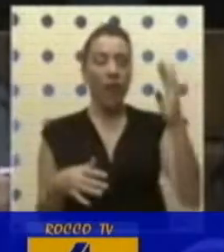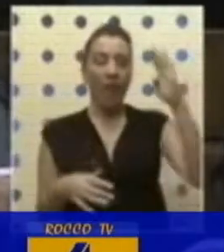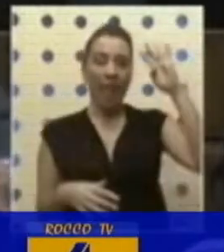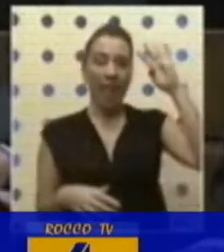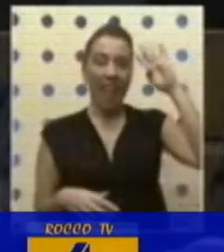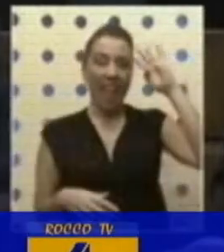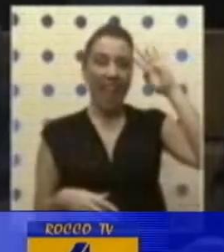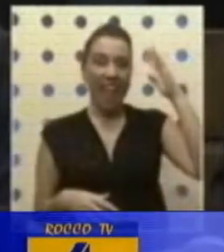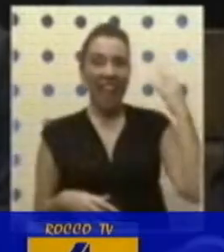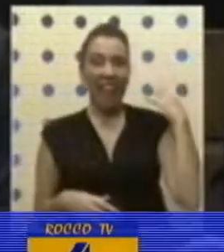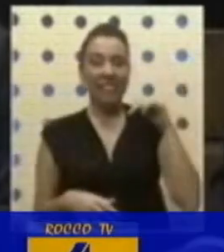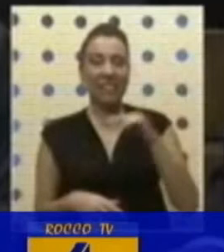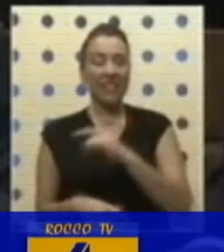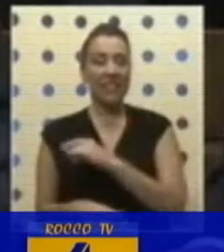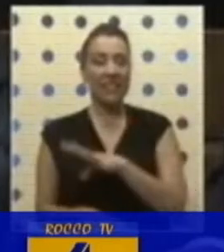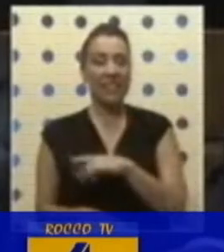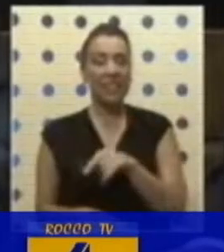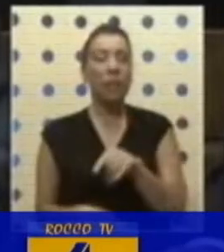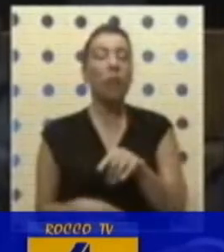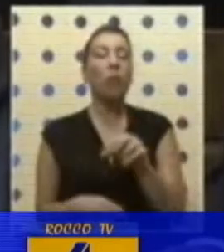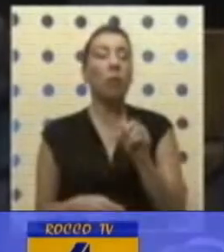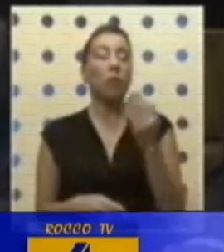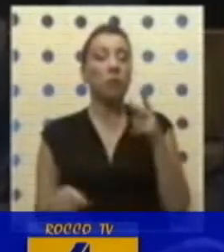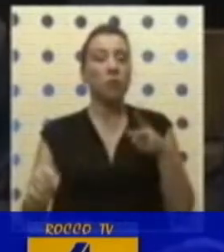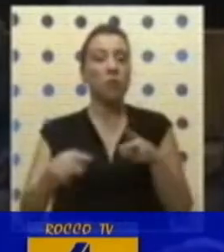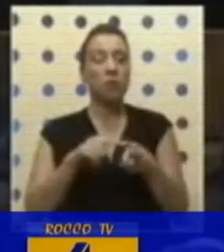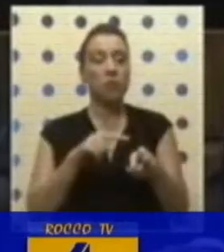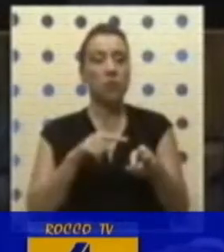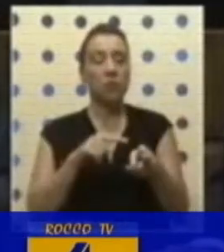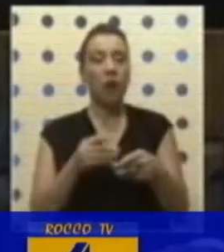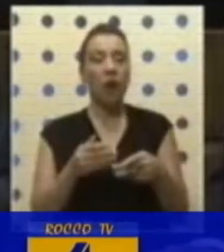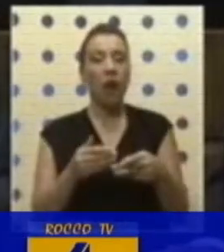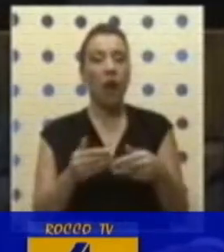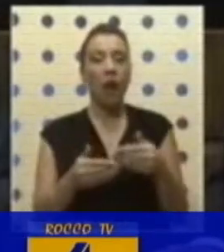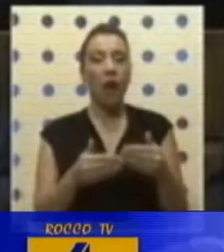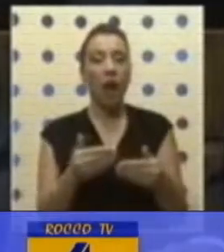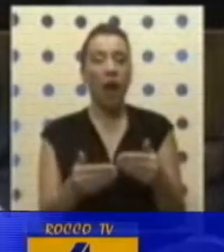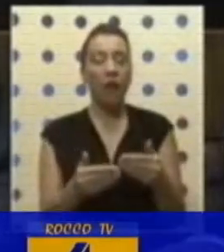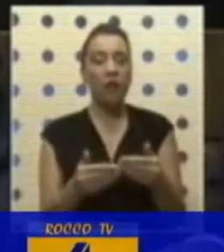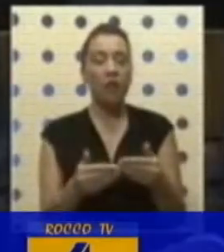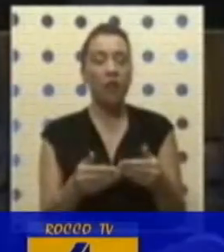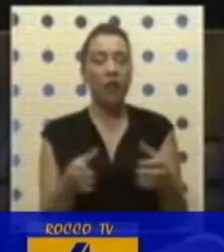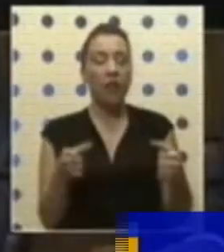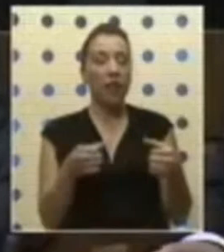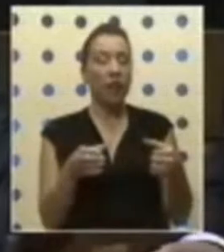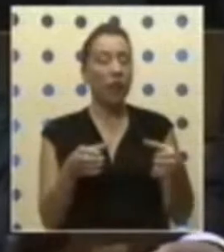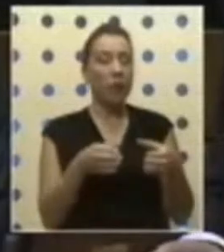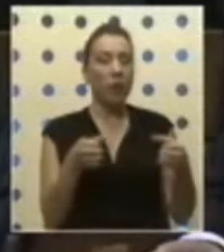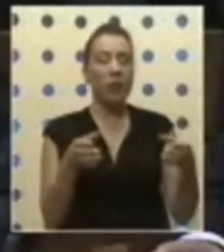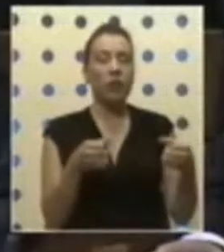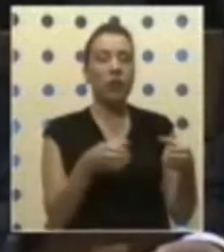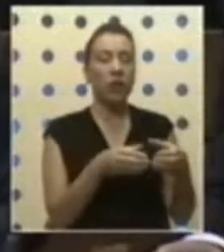de Chile en atención a la reciente inauguración de la avanzada de un comando de montaña